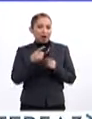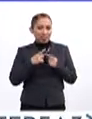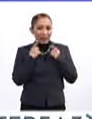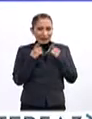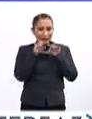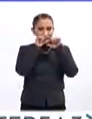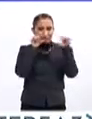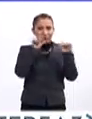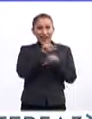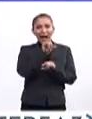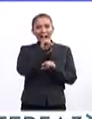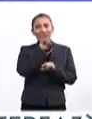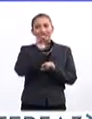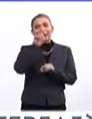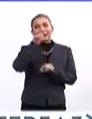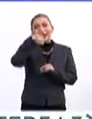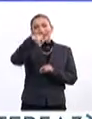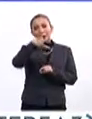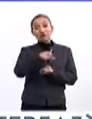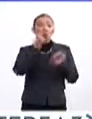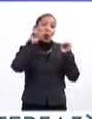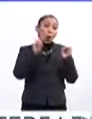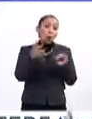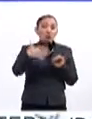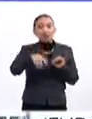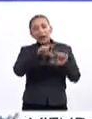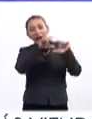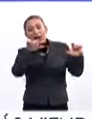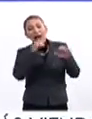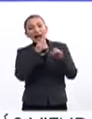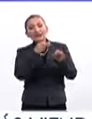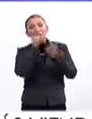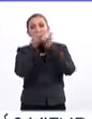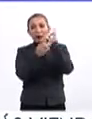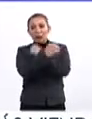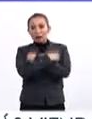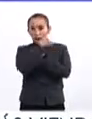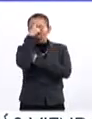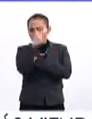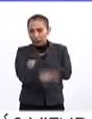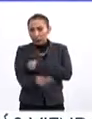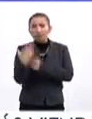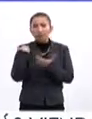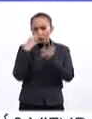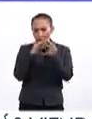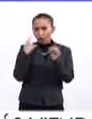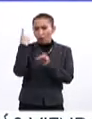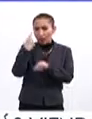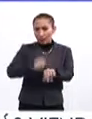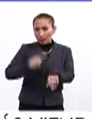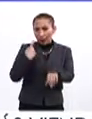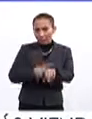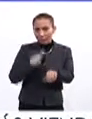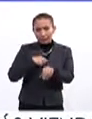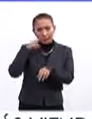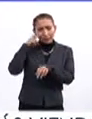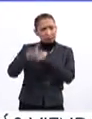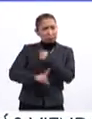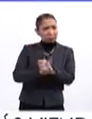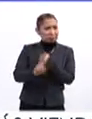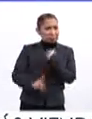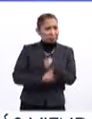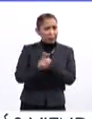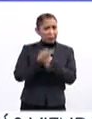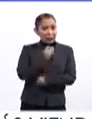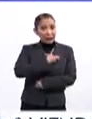dirección AIDMX, o también buscarlo como la Agencia Informativa de Educación de México. Les comento, un padecimiento que constituye un problema